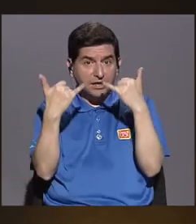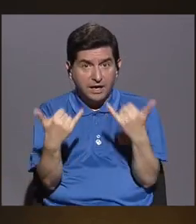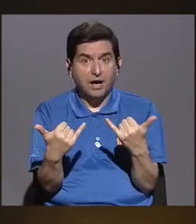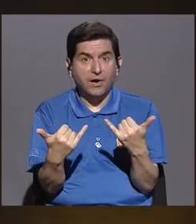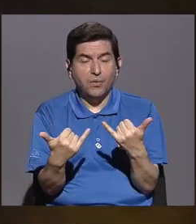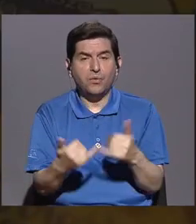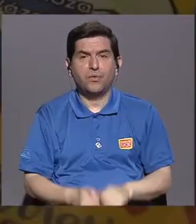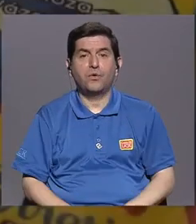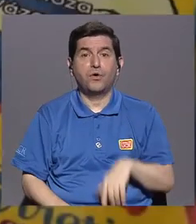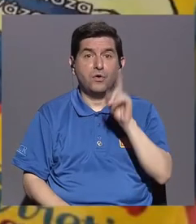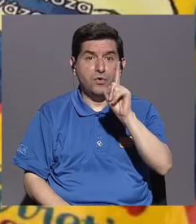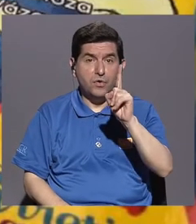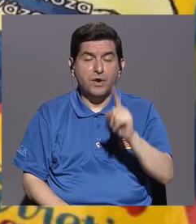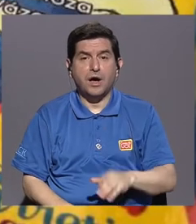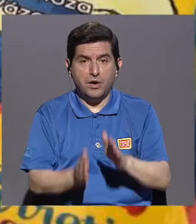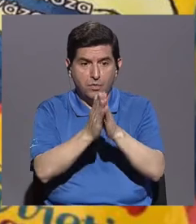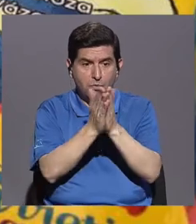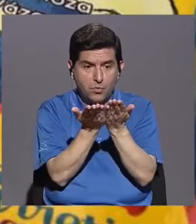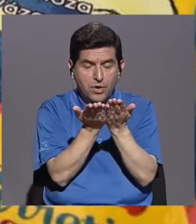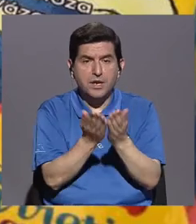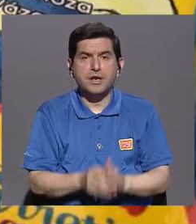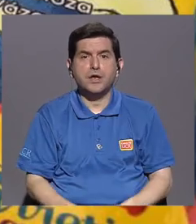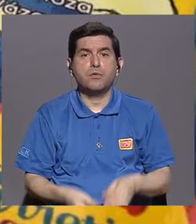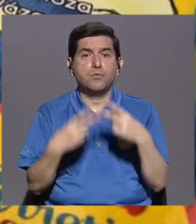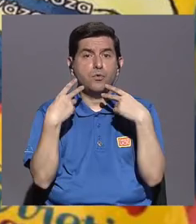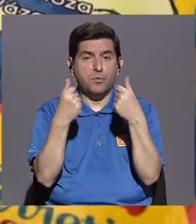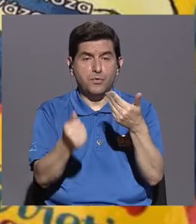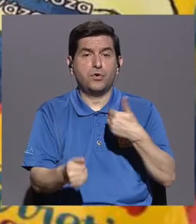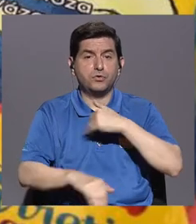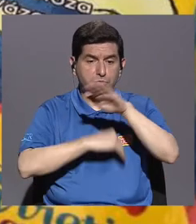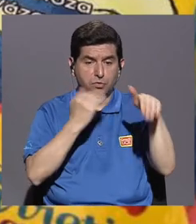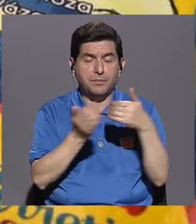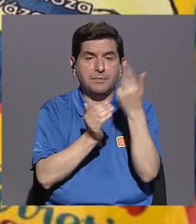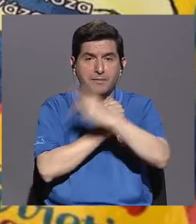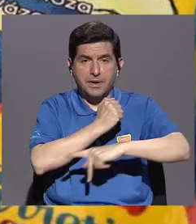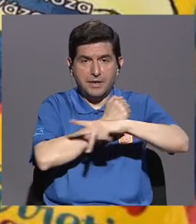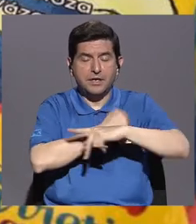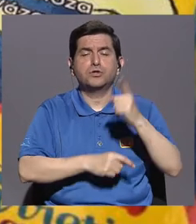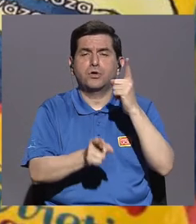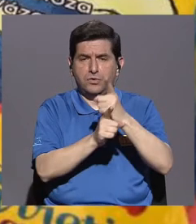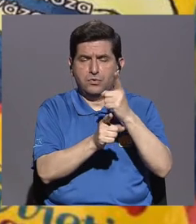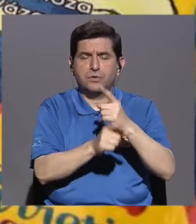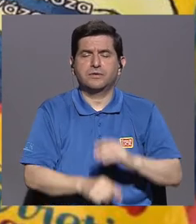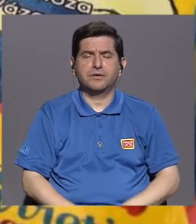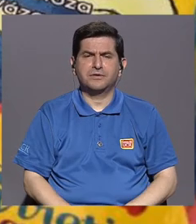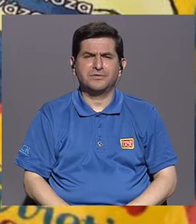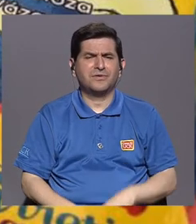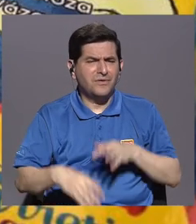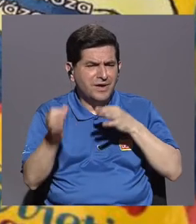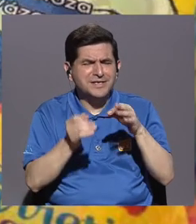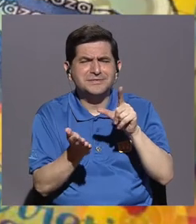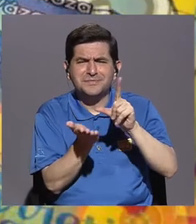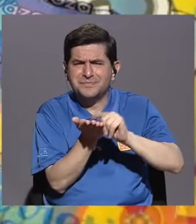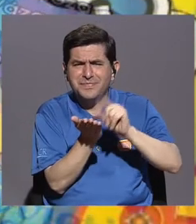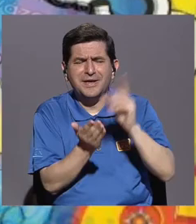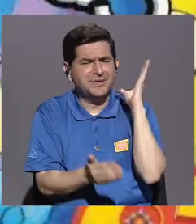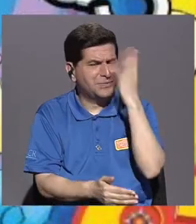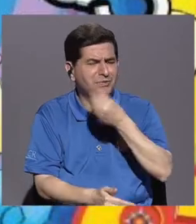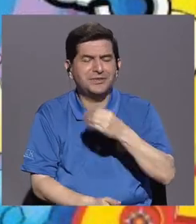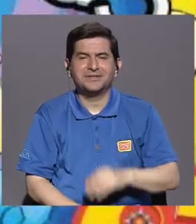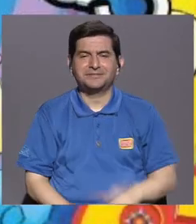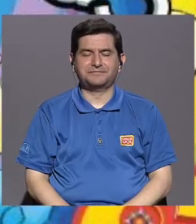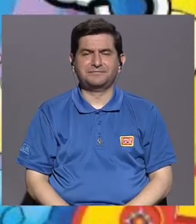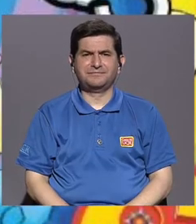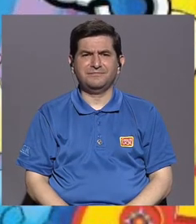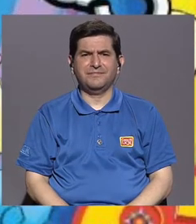a un ejemplar que estará pronto disponible en todo el país. Así es. Contanos más sobre esta publicación tan bonita.